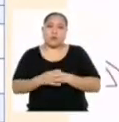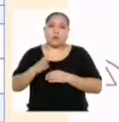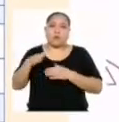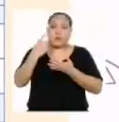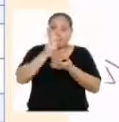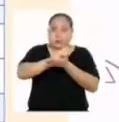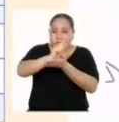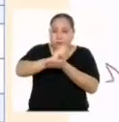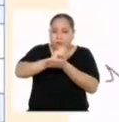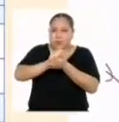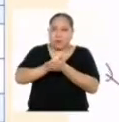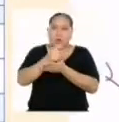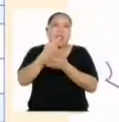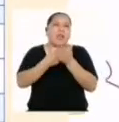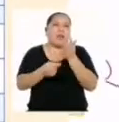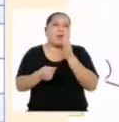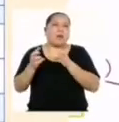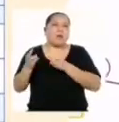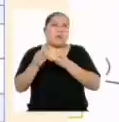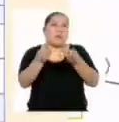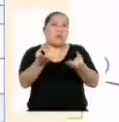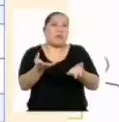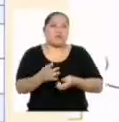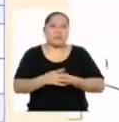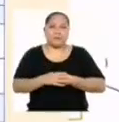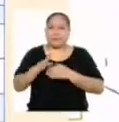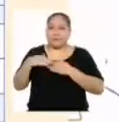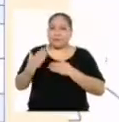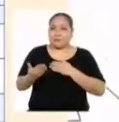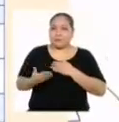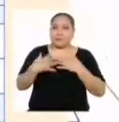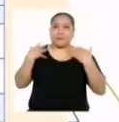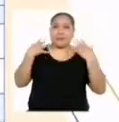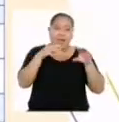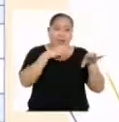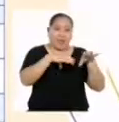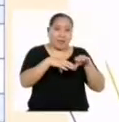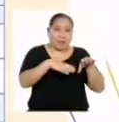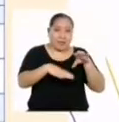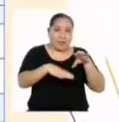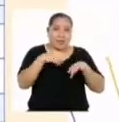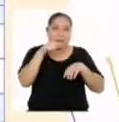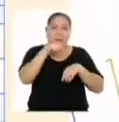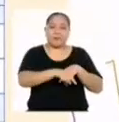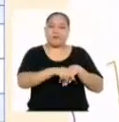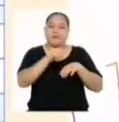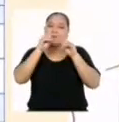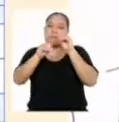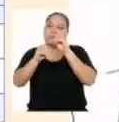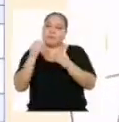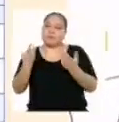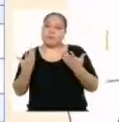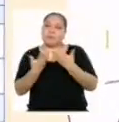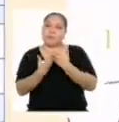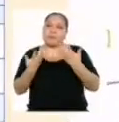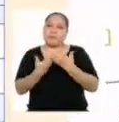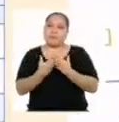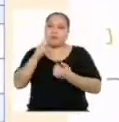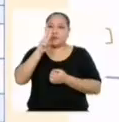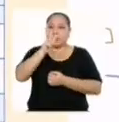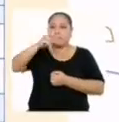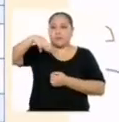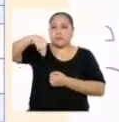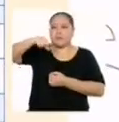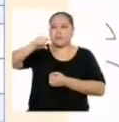Describimos la estrategia a utilizar. Después, para ejecución del plan, Establecemos relaciones entre dos